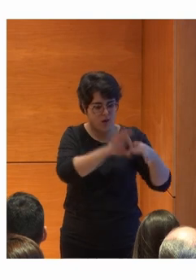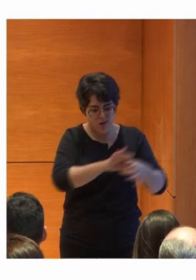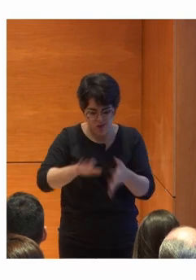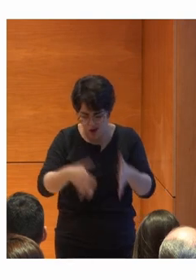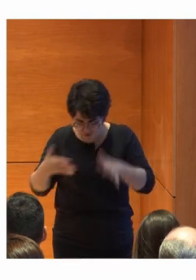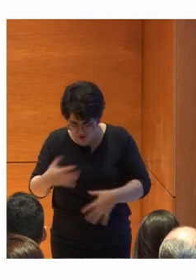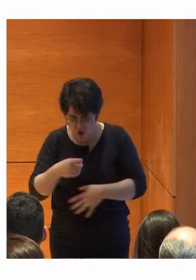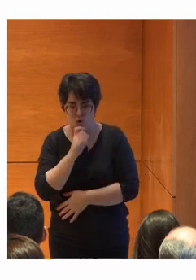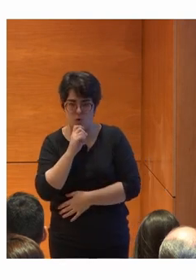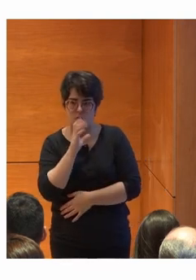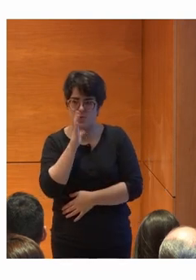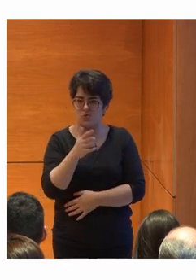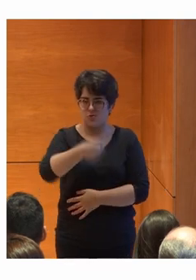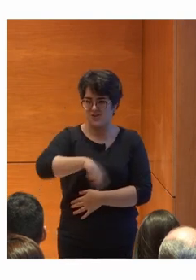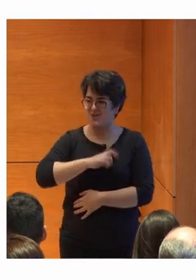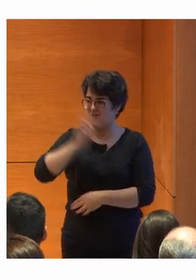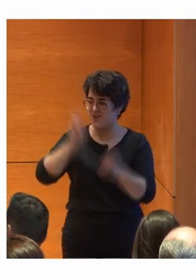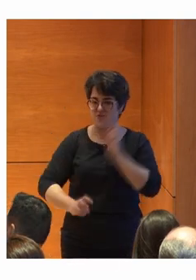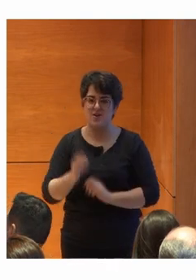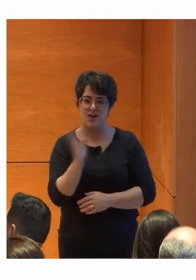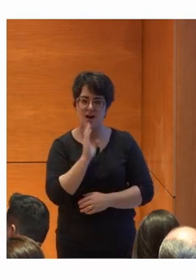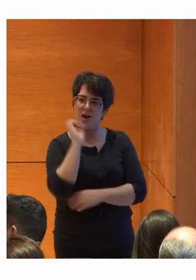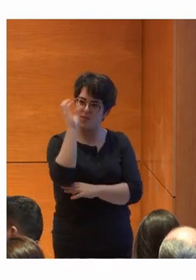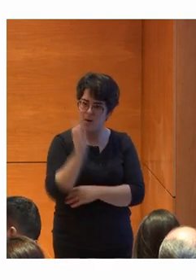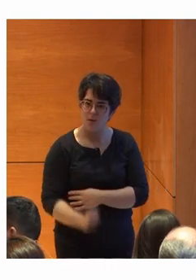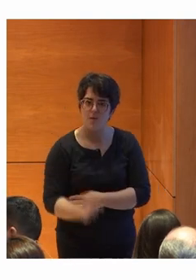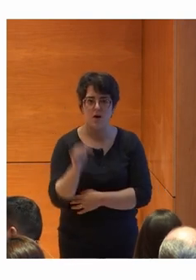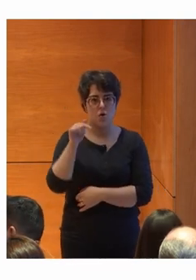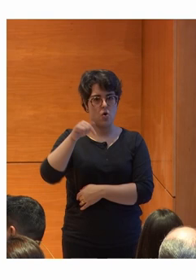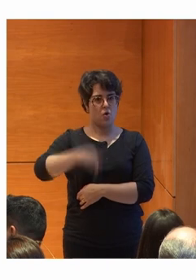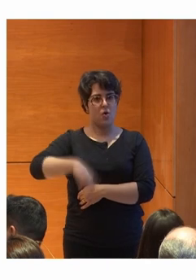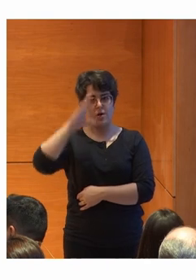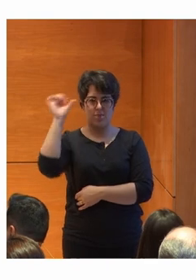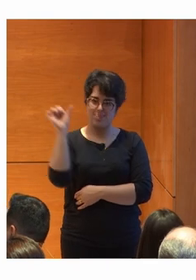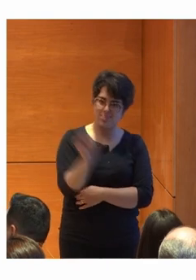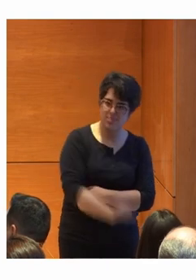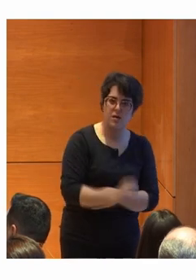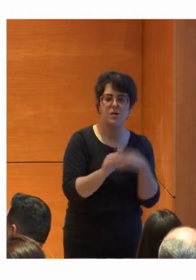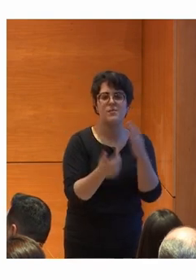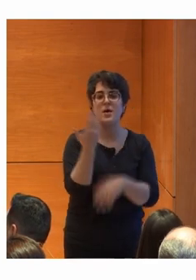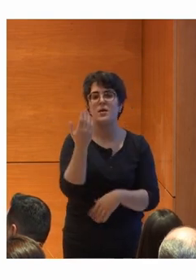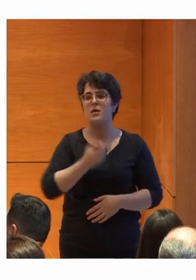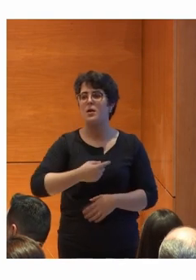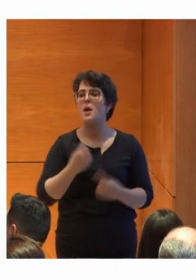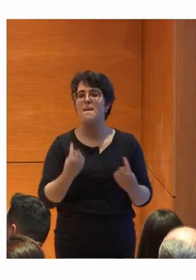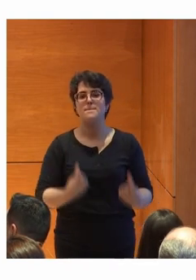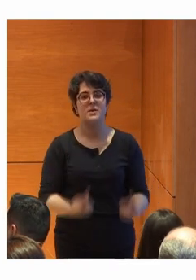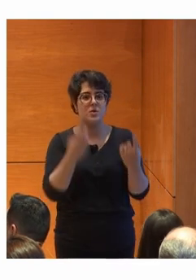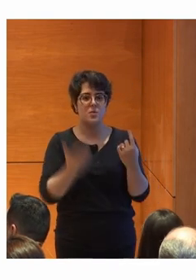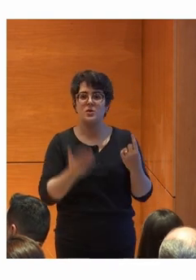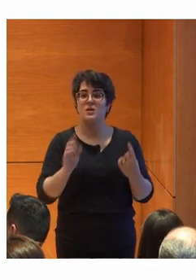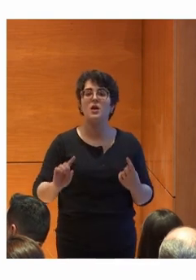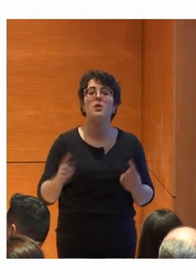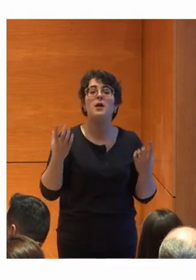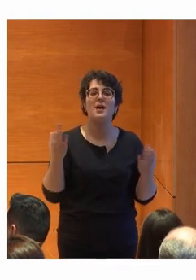que estamos aquí, por lo que me comentaba de las ponencias que habéis estado viendo esta mañana. Primero, escuchar a las personas y sus